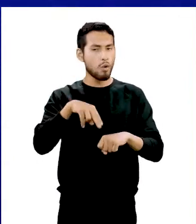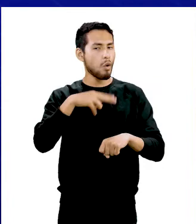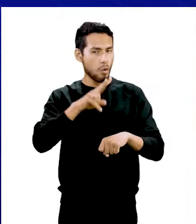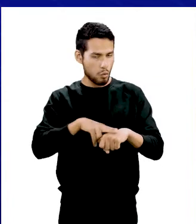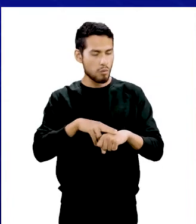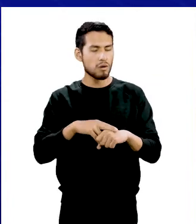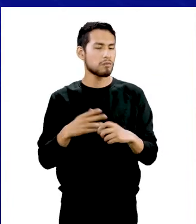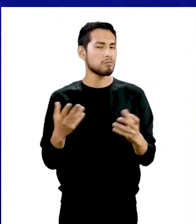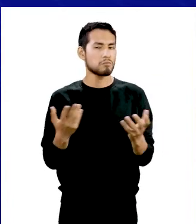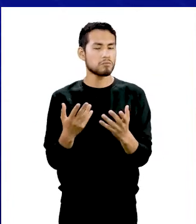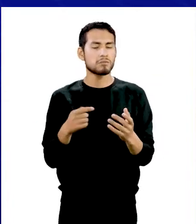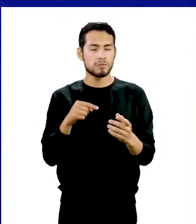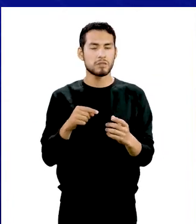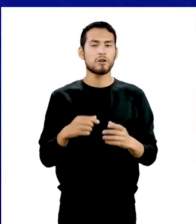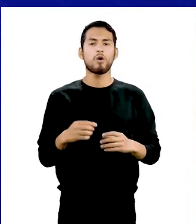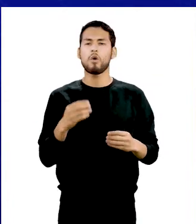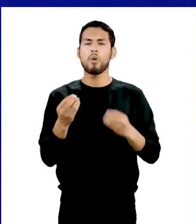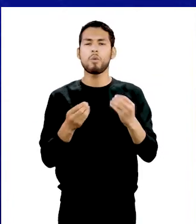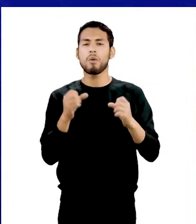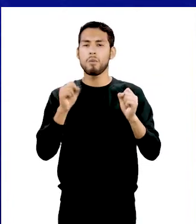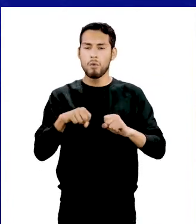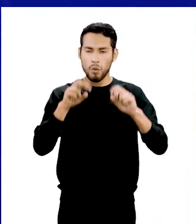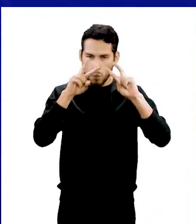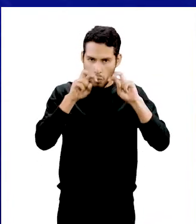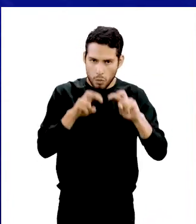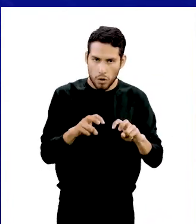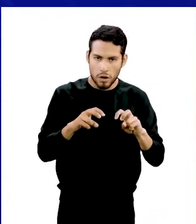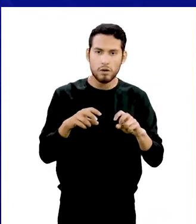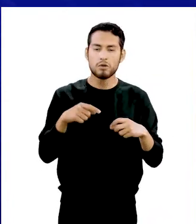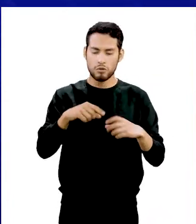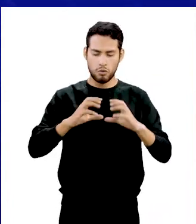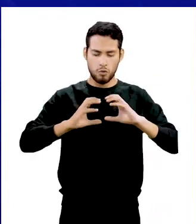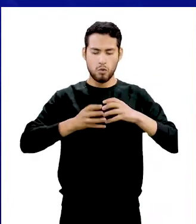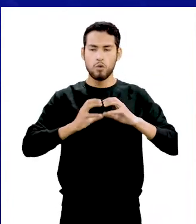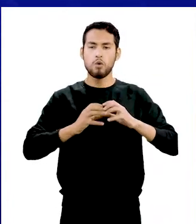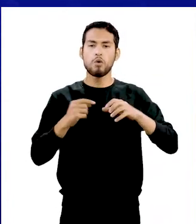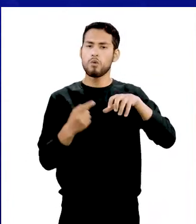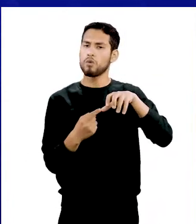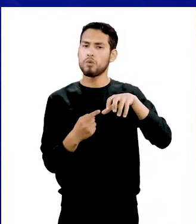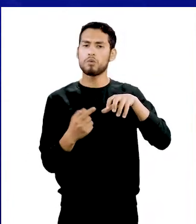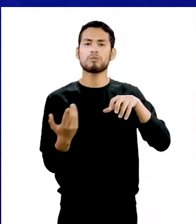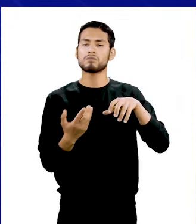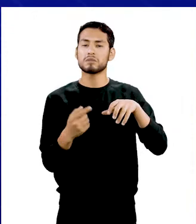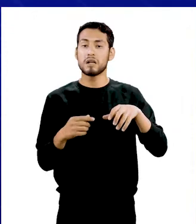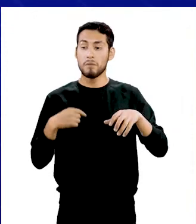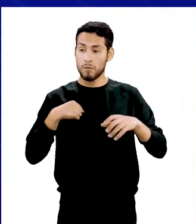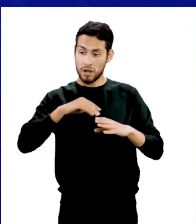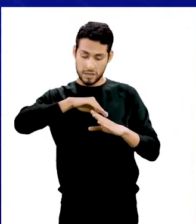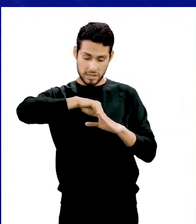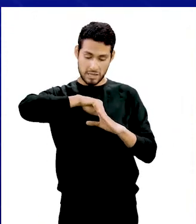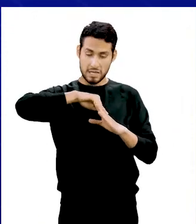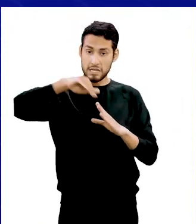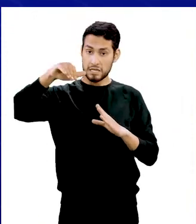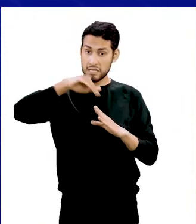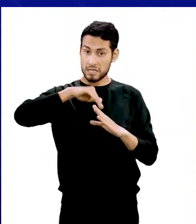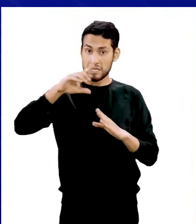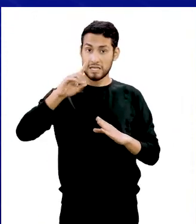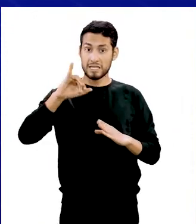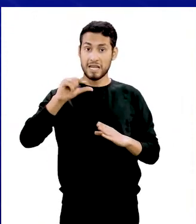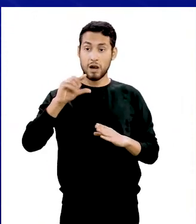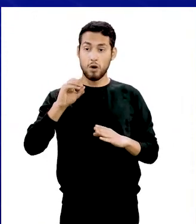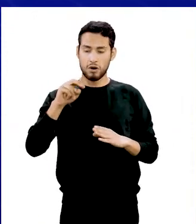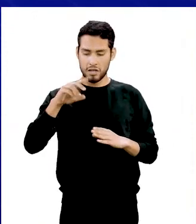regular. Ahora, conozcamos las fórmulas para trabajar con el cubo. Para hallar la diagonal, tenemos